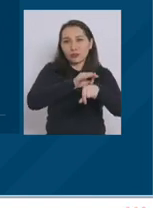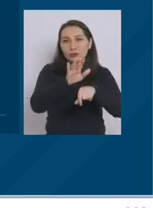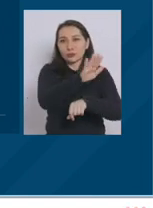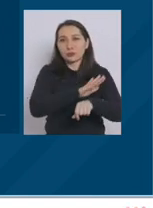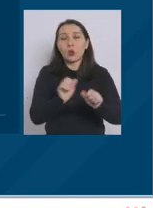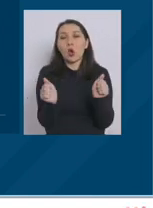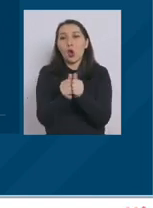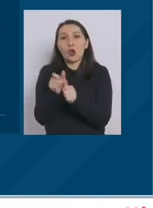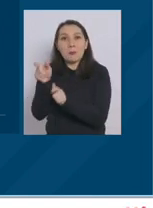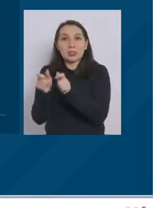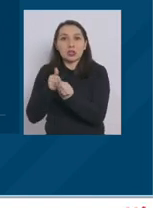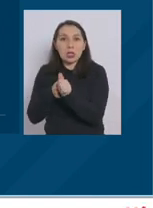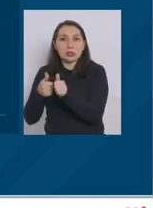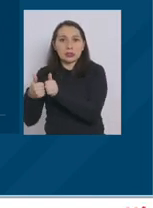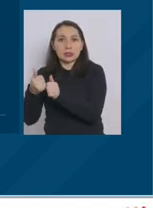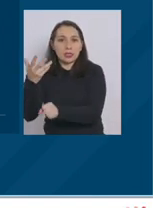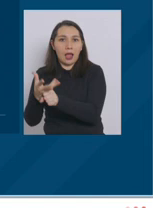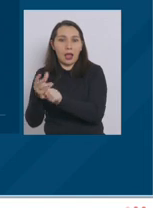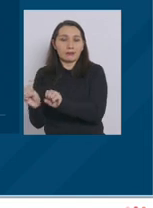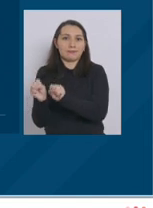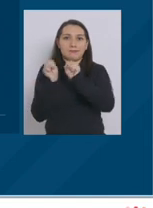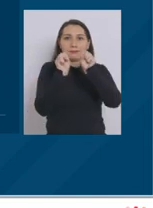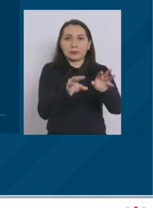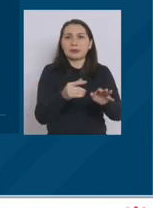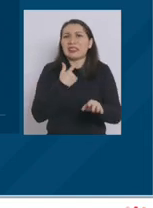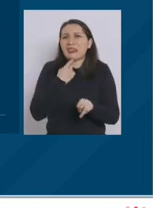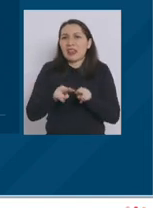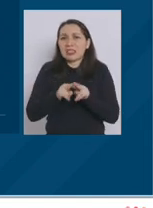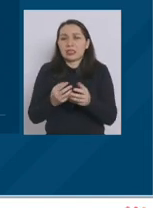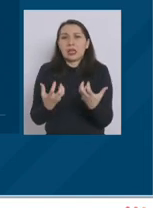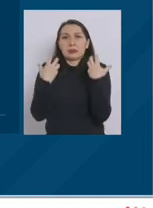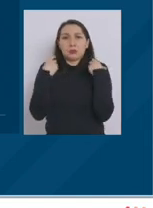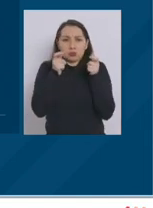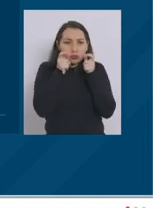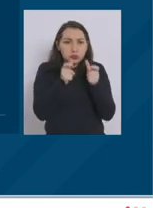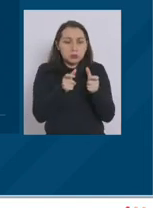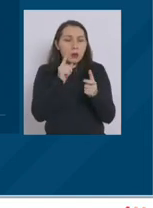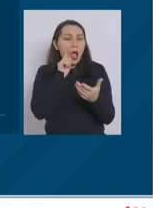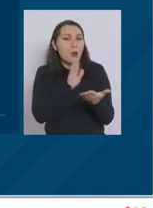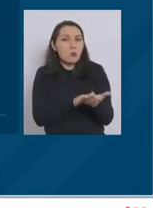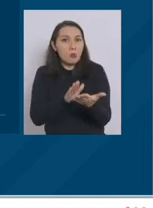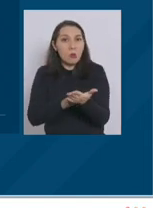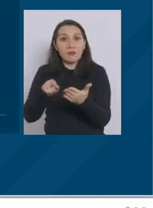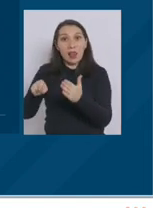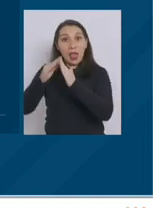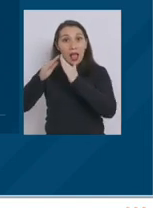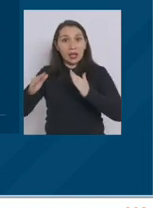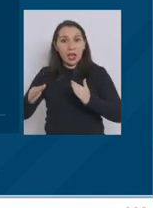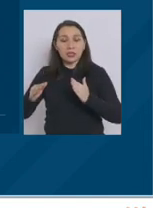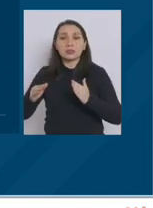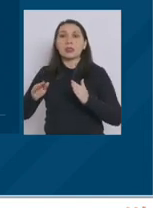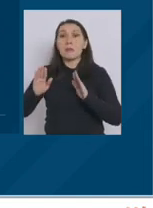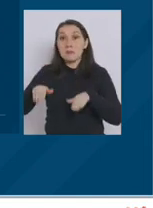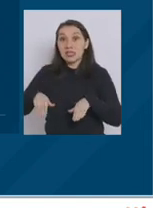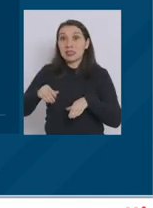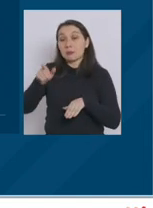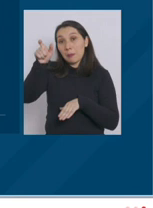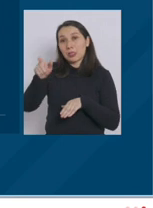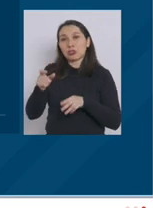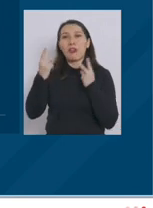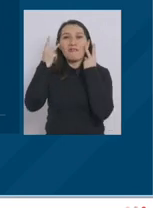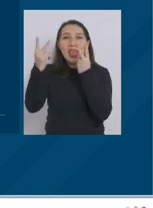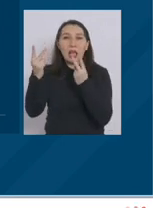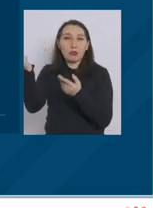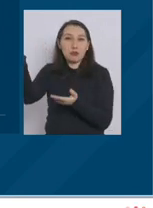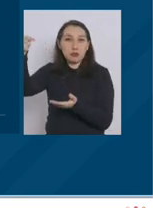sus contactos estrechos. ¿Qué es lo que hará el fiscalizador? Deberá verificar que en el domicilio se encuentre el viajero o los